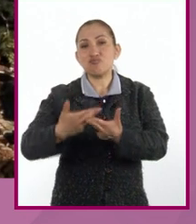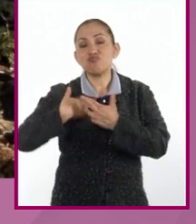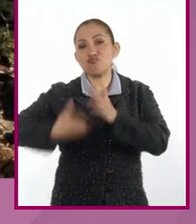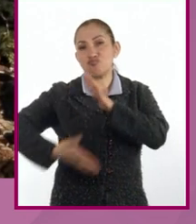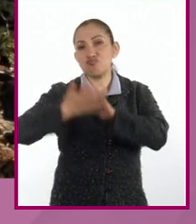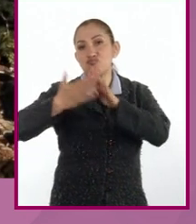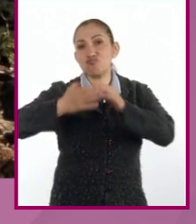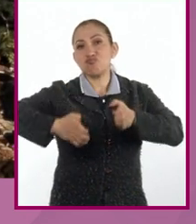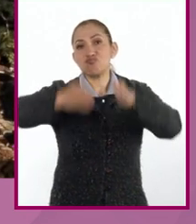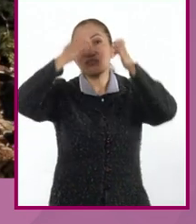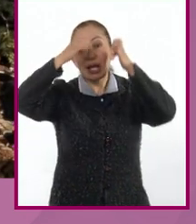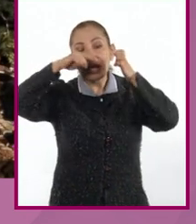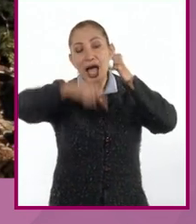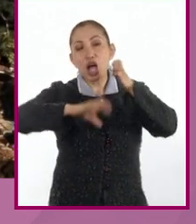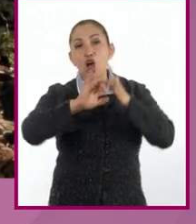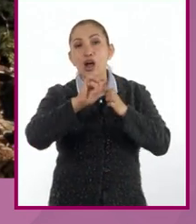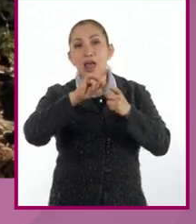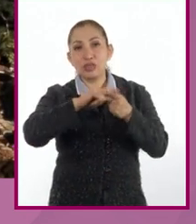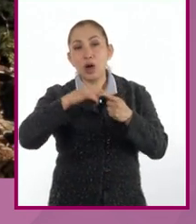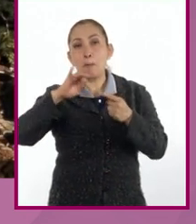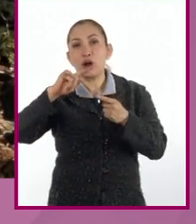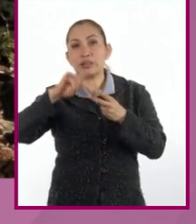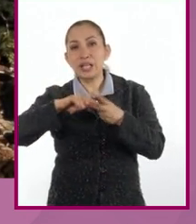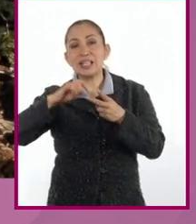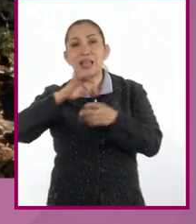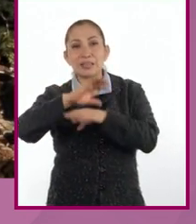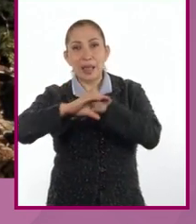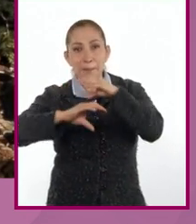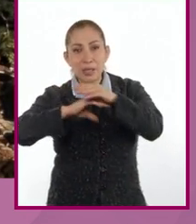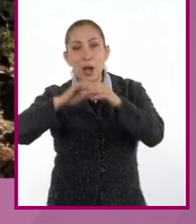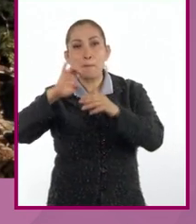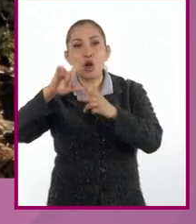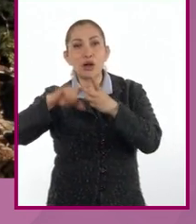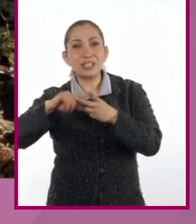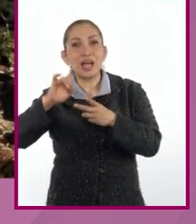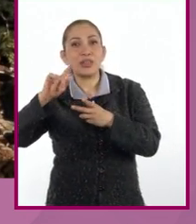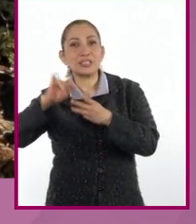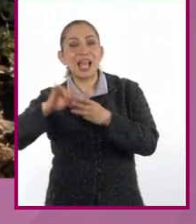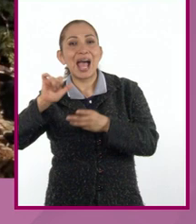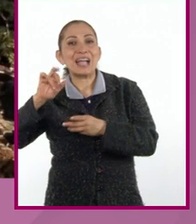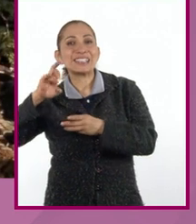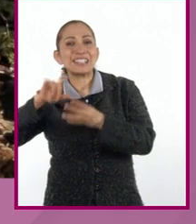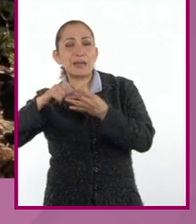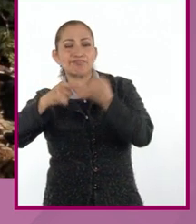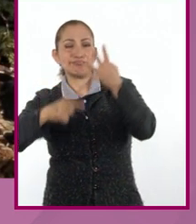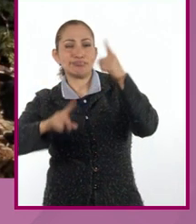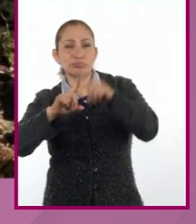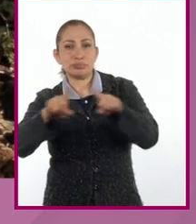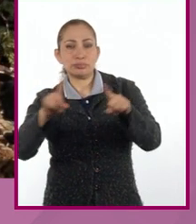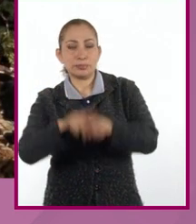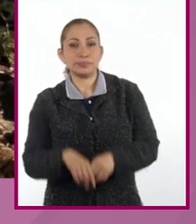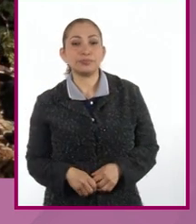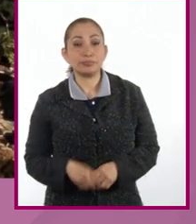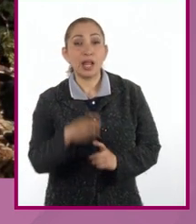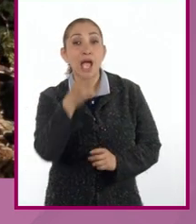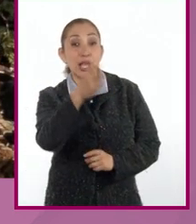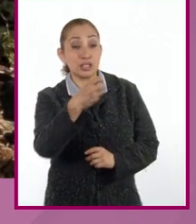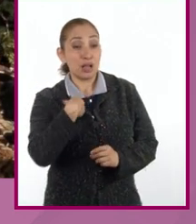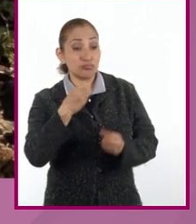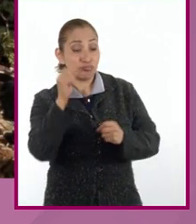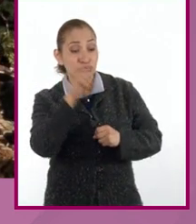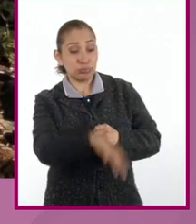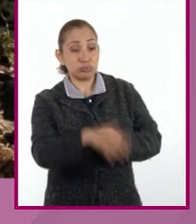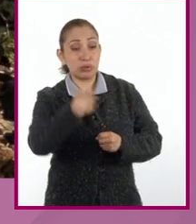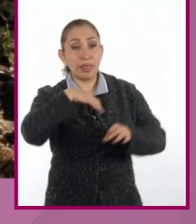demolición que estén compuestos por concreto, morteros, tabiques, bloques, adocretos, arcillas, etc. Estos residuos son